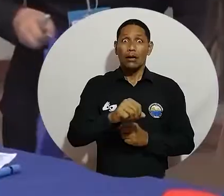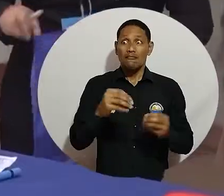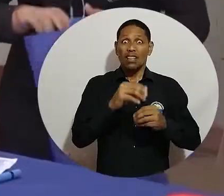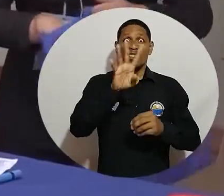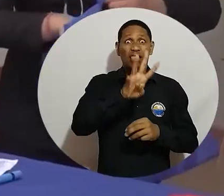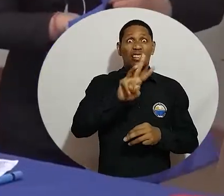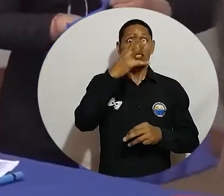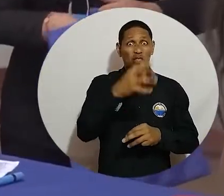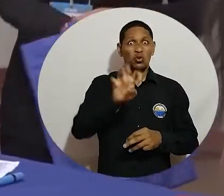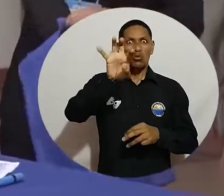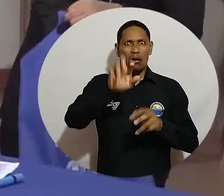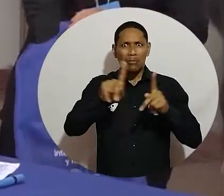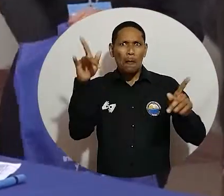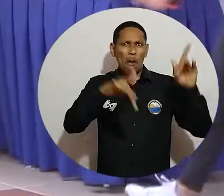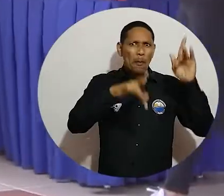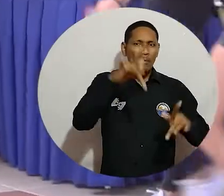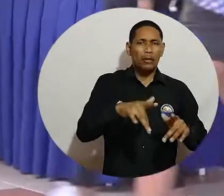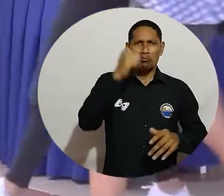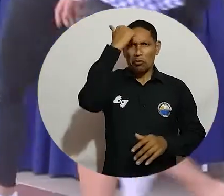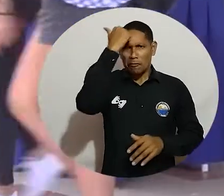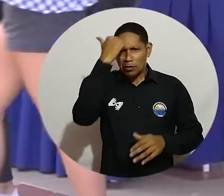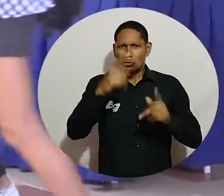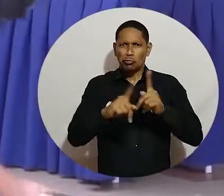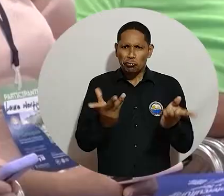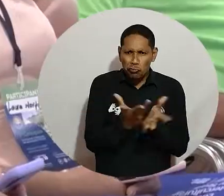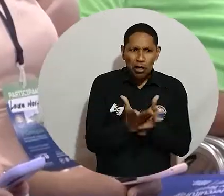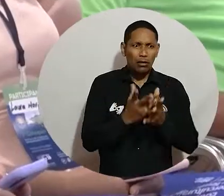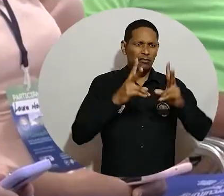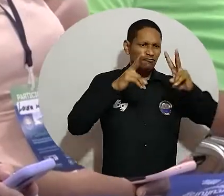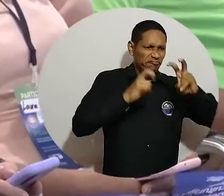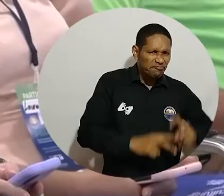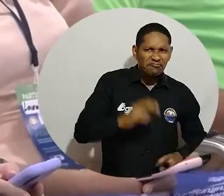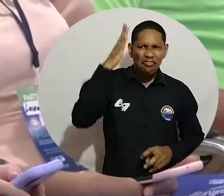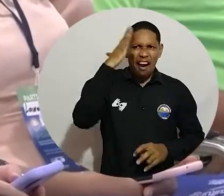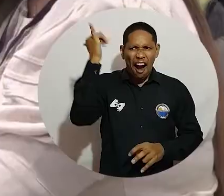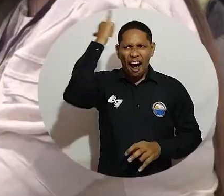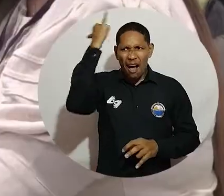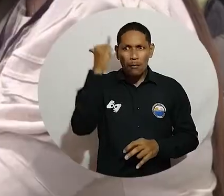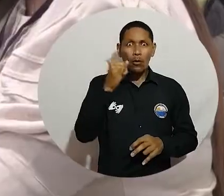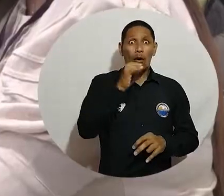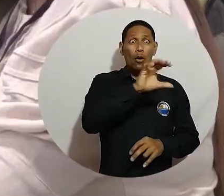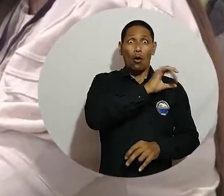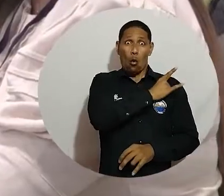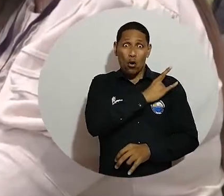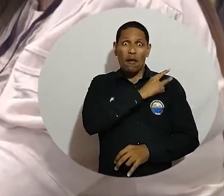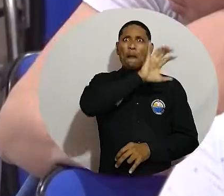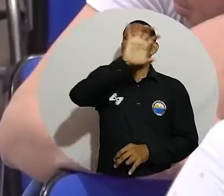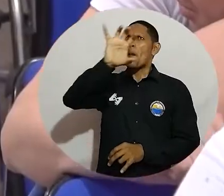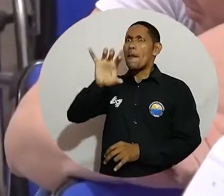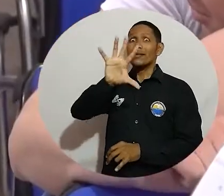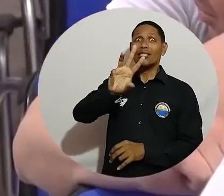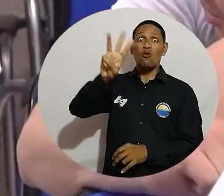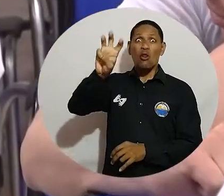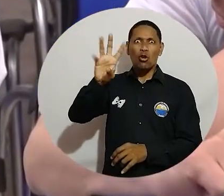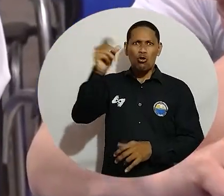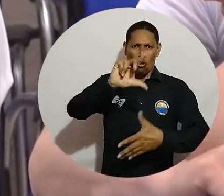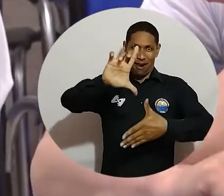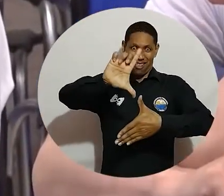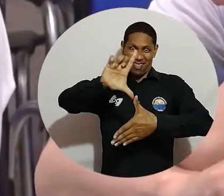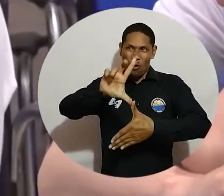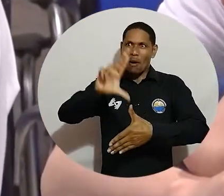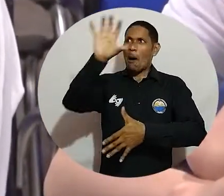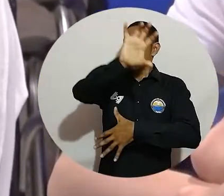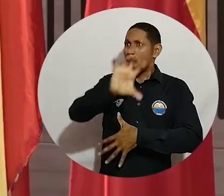ponentes y asistentes, entre estudiantes, docentes, investigadores y académicos de 58 instituciones de diferentes países de